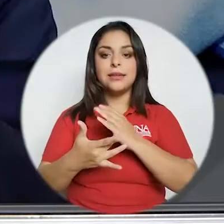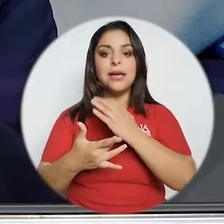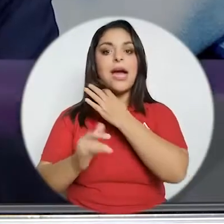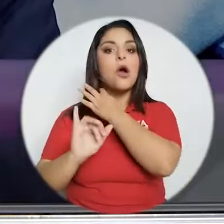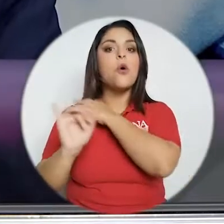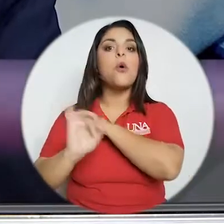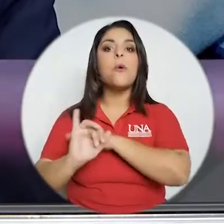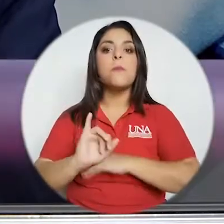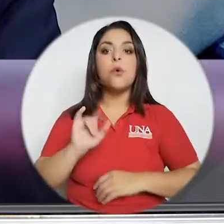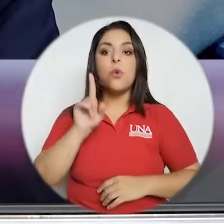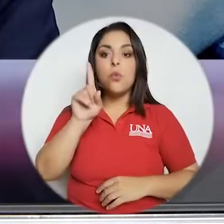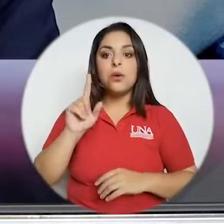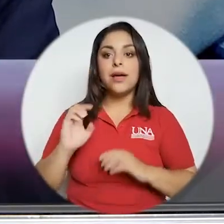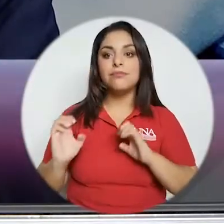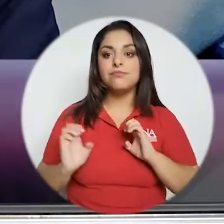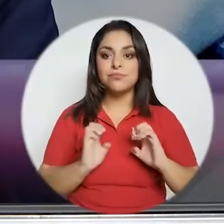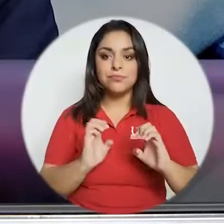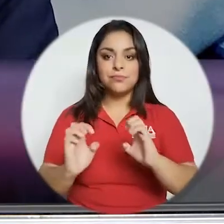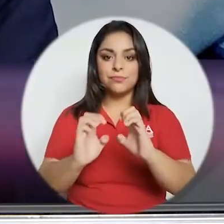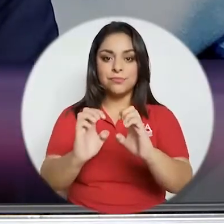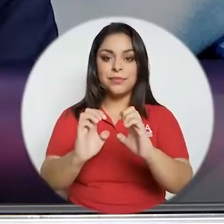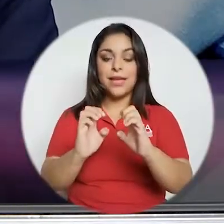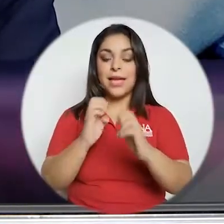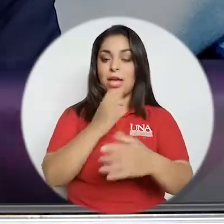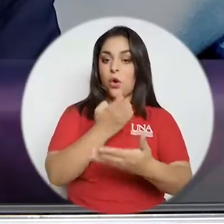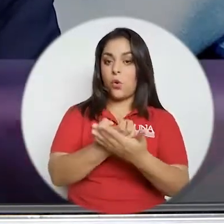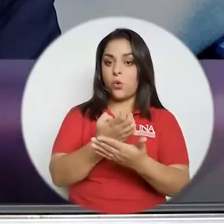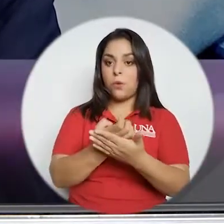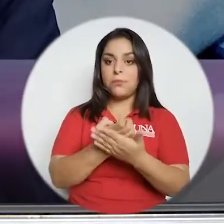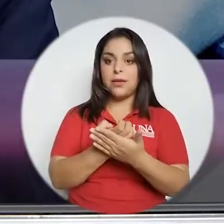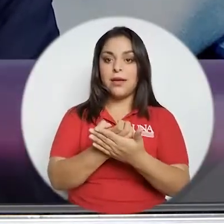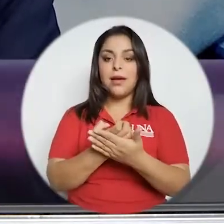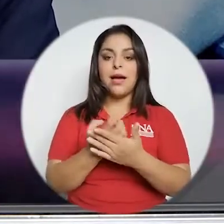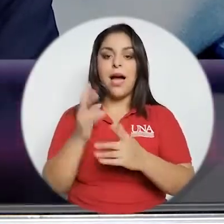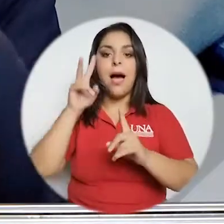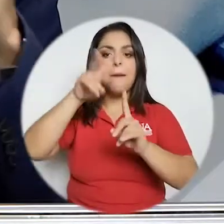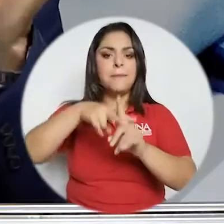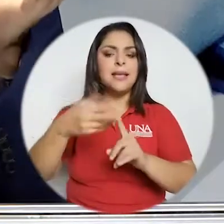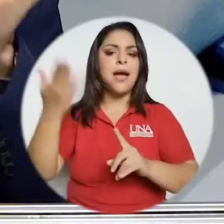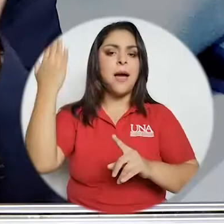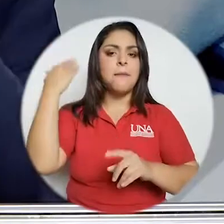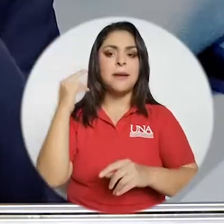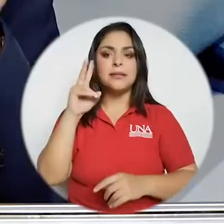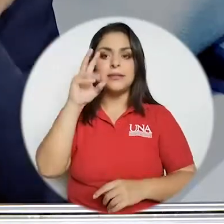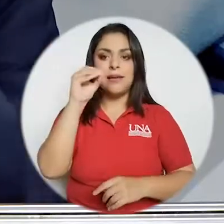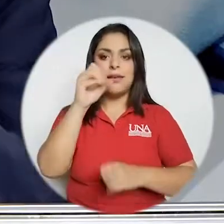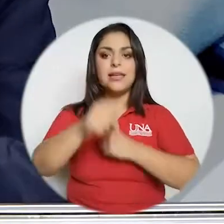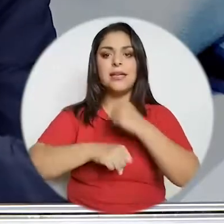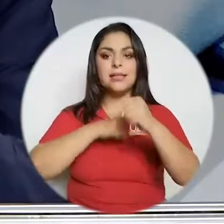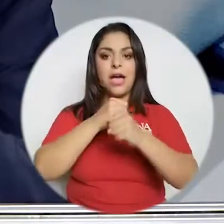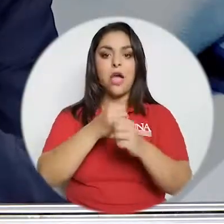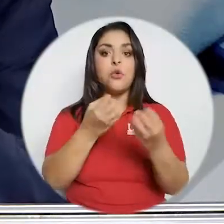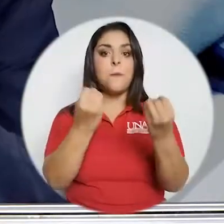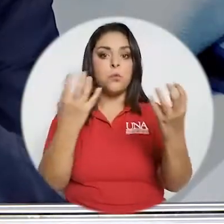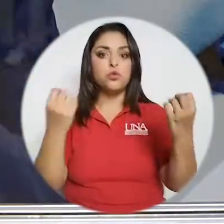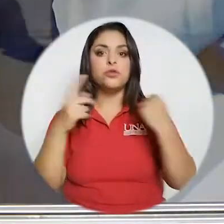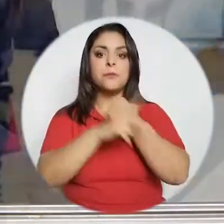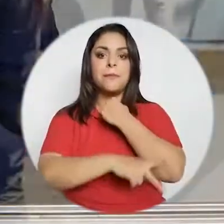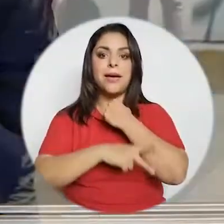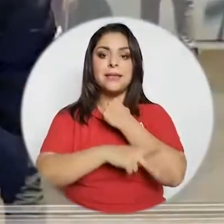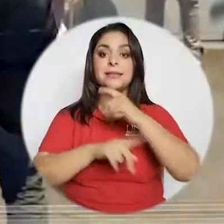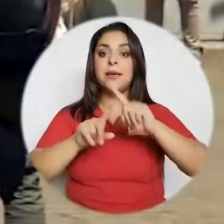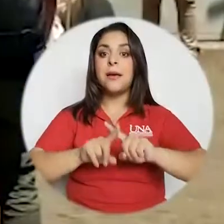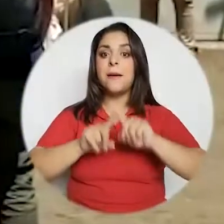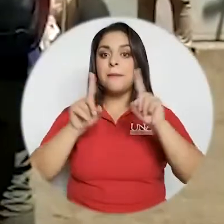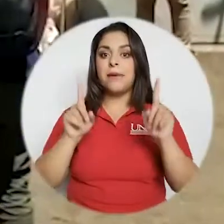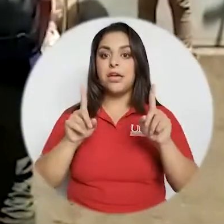técnica o una estrategia económica que se aplica desde hace más de 20 años en muchos países sin